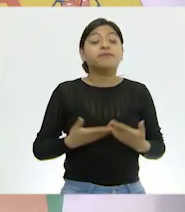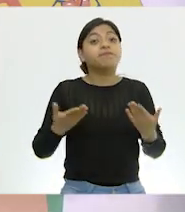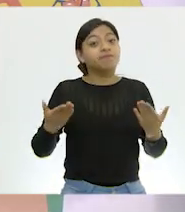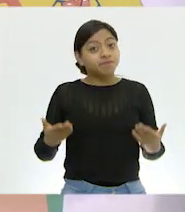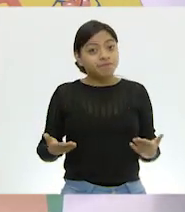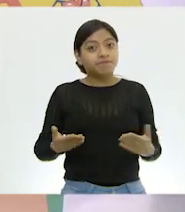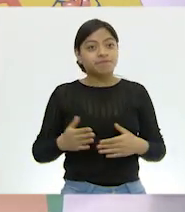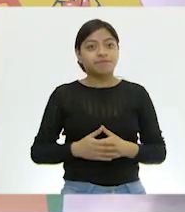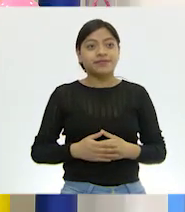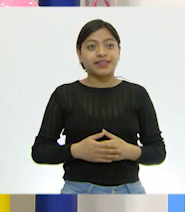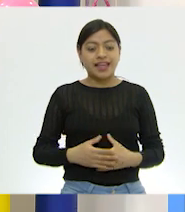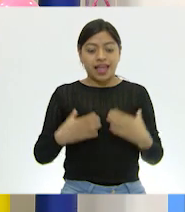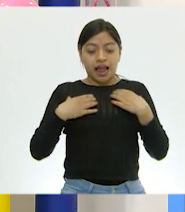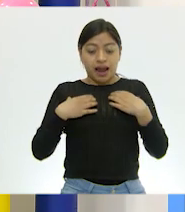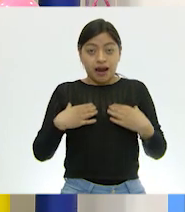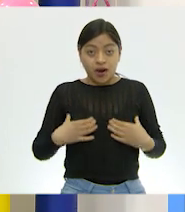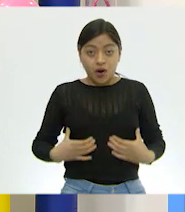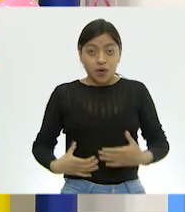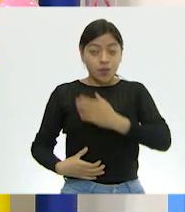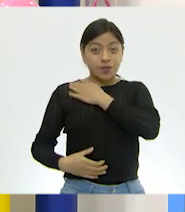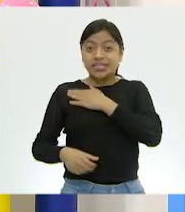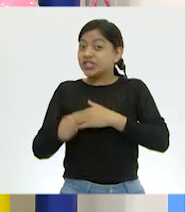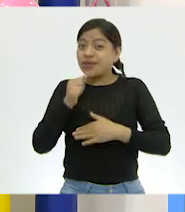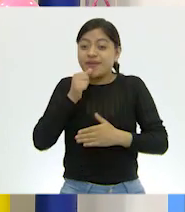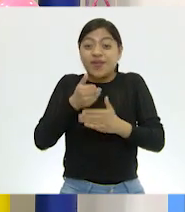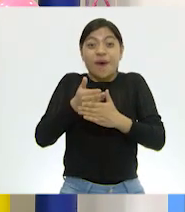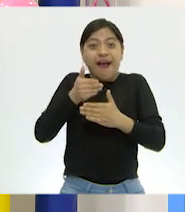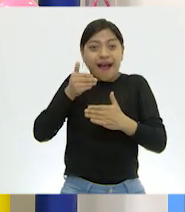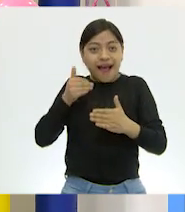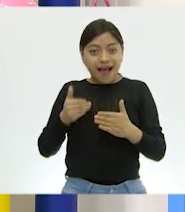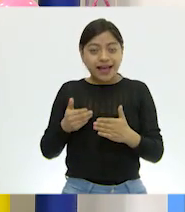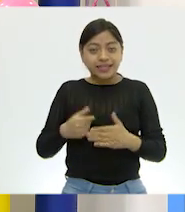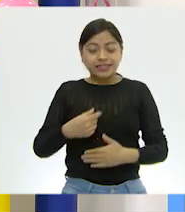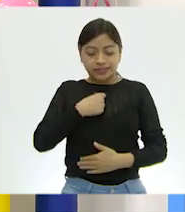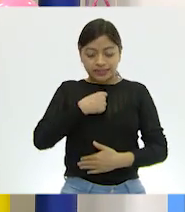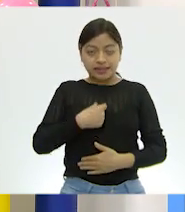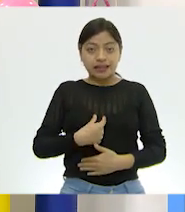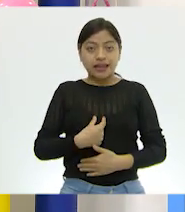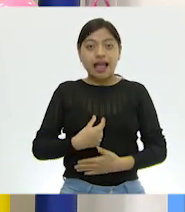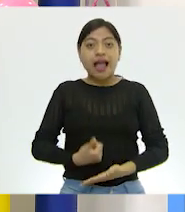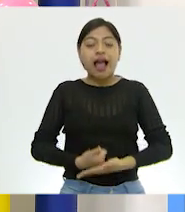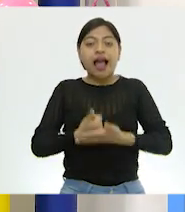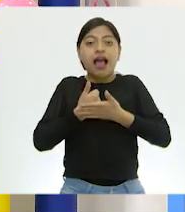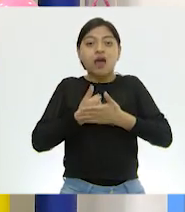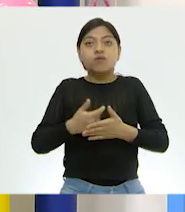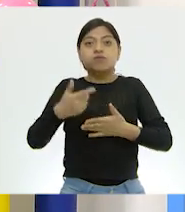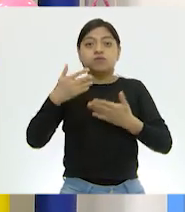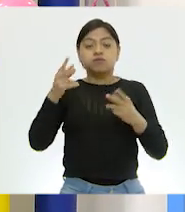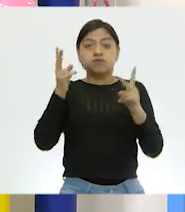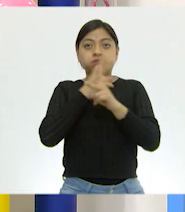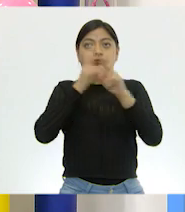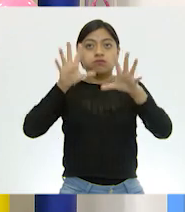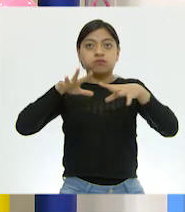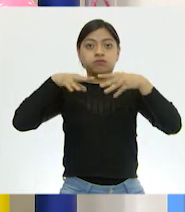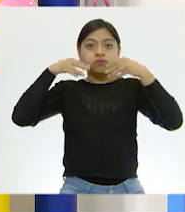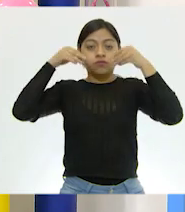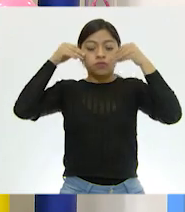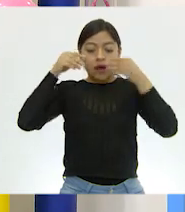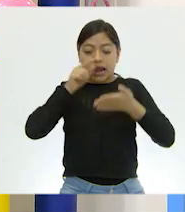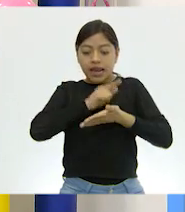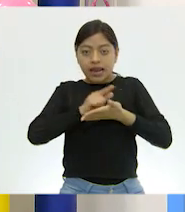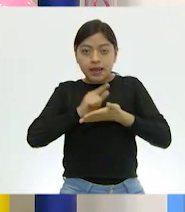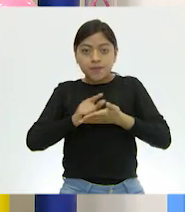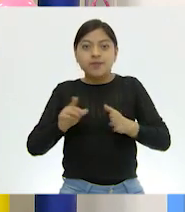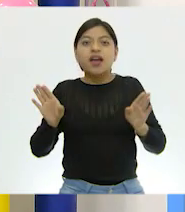de pasar a los pulmones, se encarga de filtrar el aire que respiramos con ayuda de unos